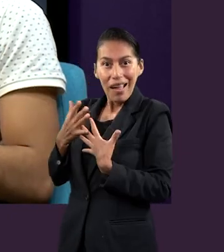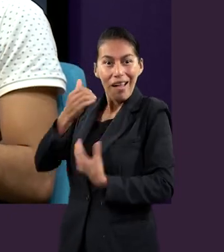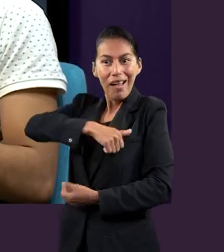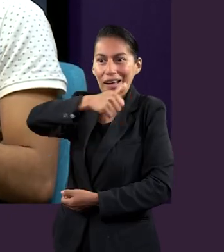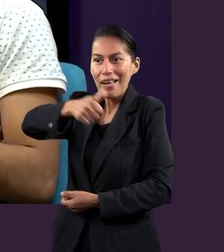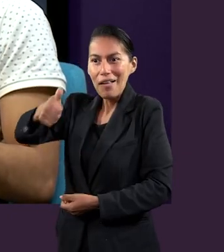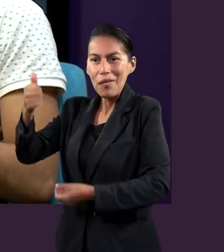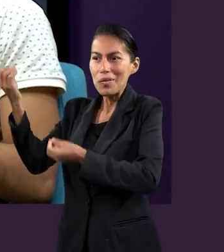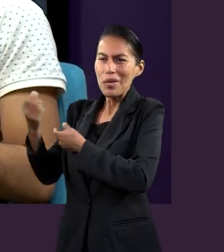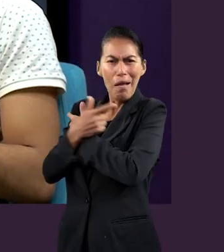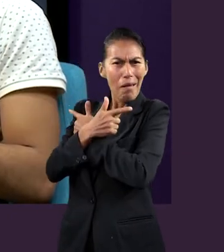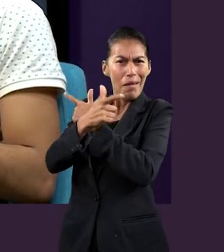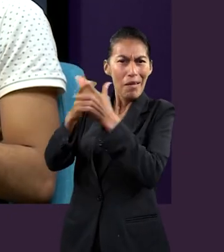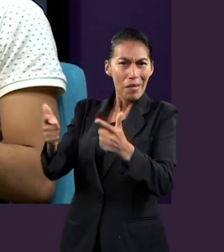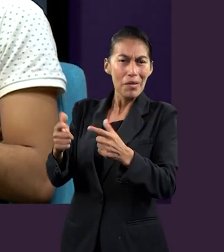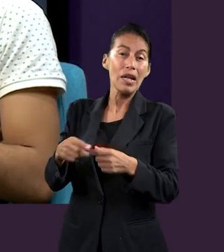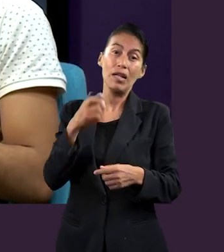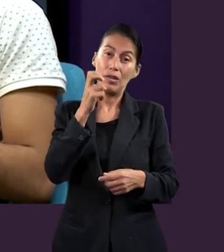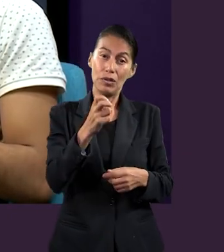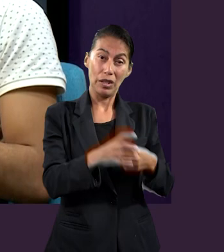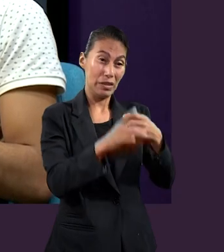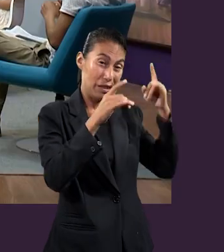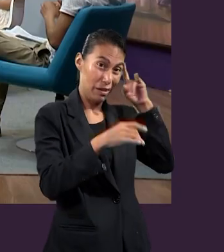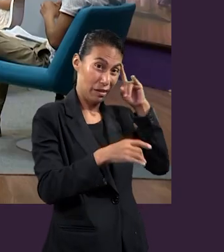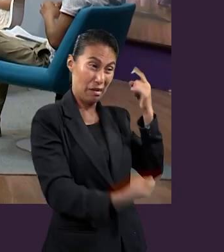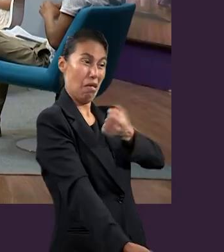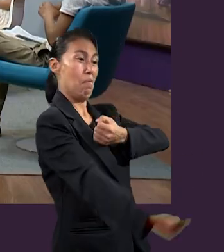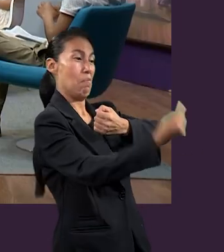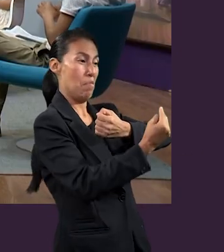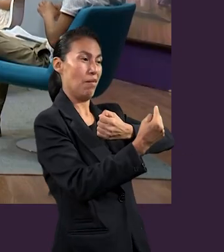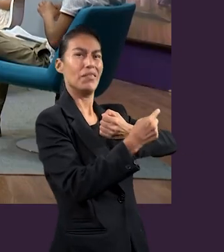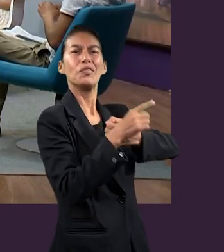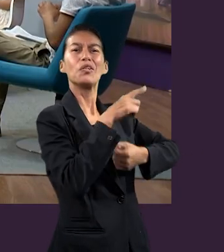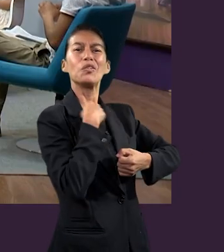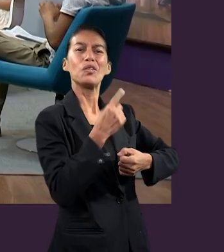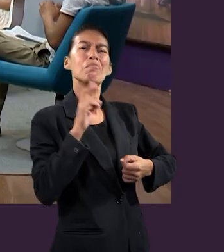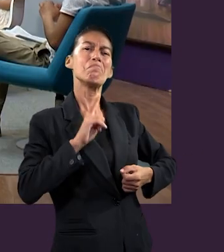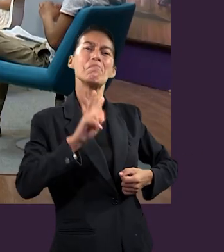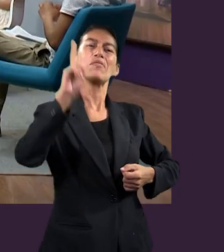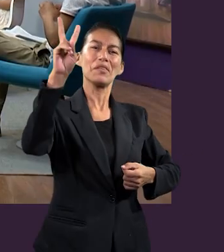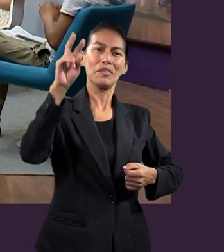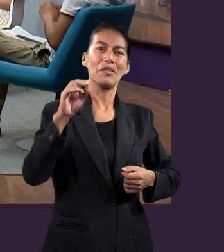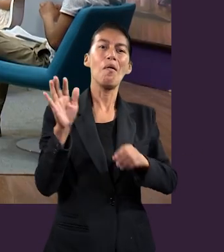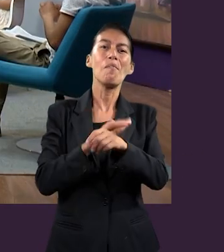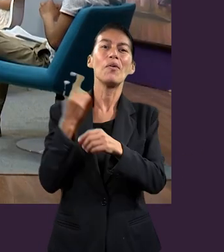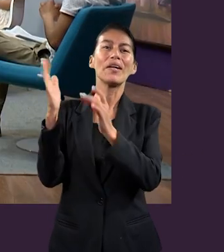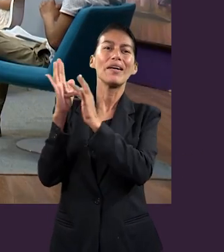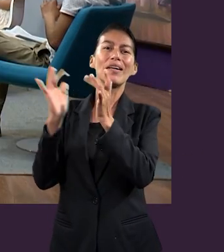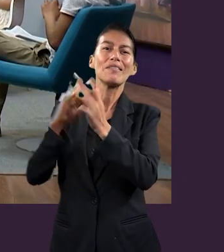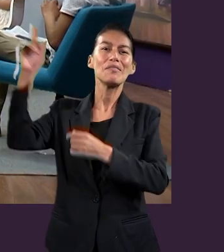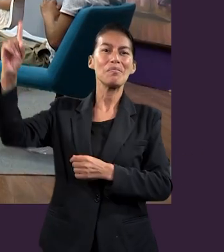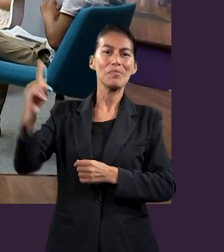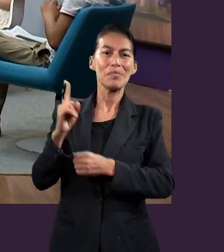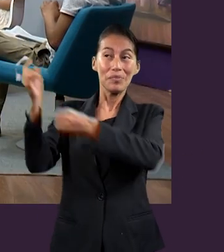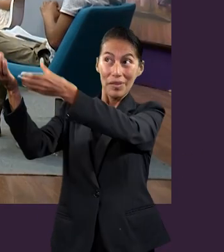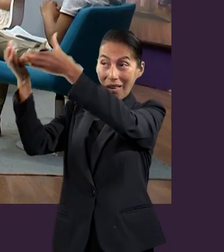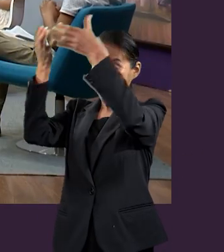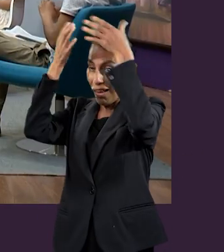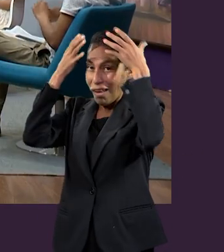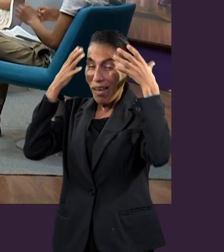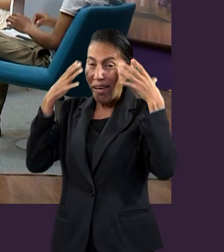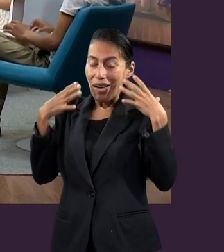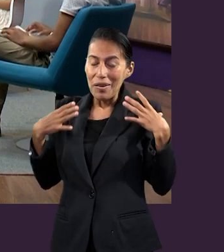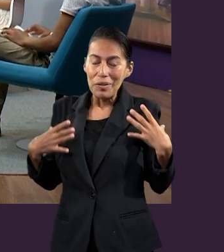sus hijos en esta batalla contra el enemigo. Es segura la victoria. Es segura la victoria. Esa la esperanza. Pablo cierra con esa idea,